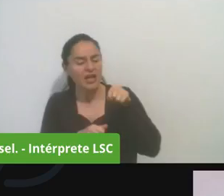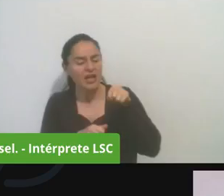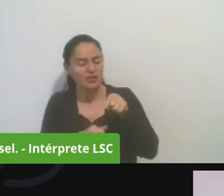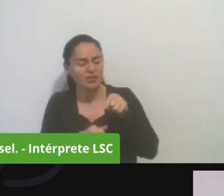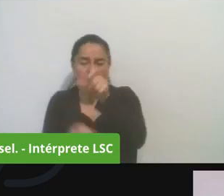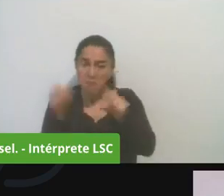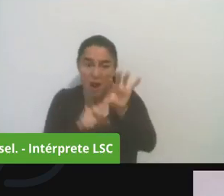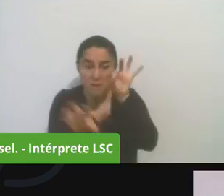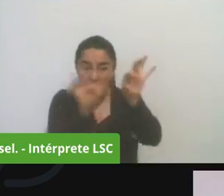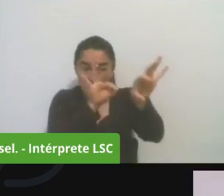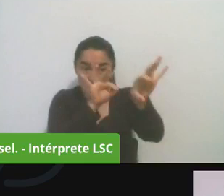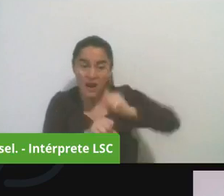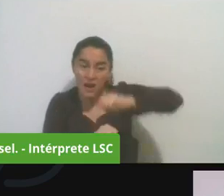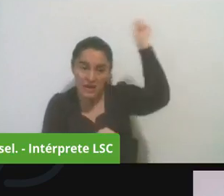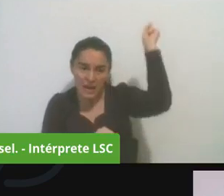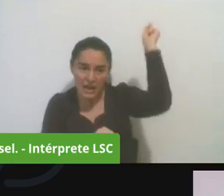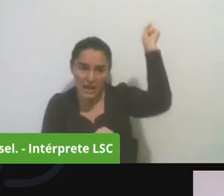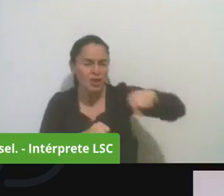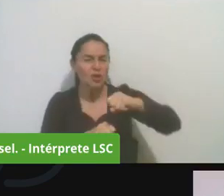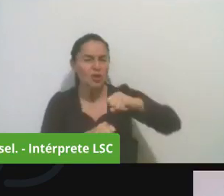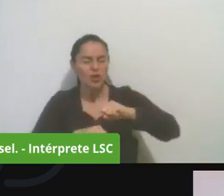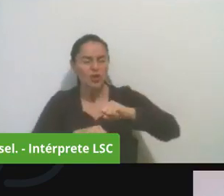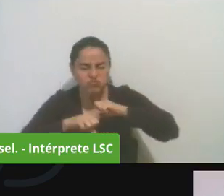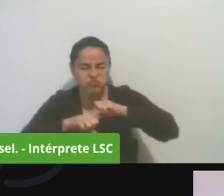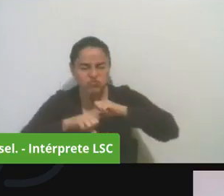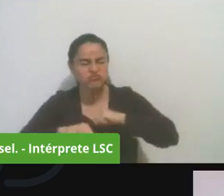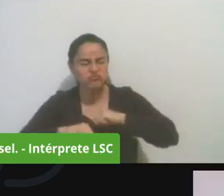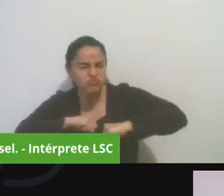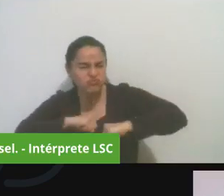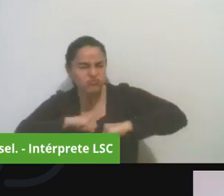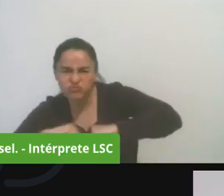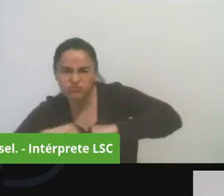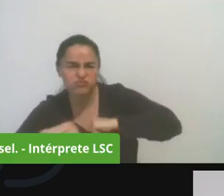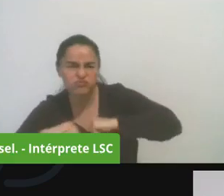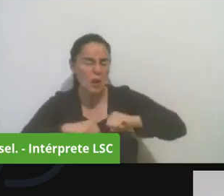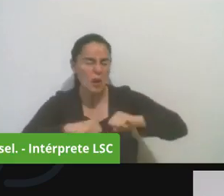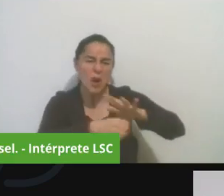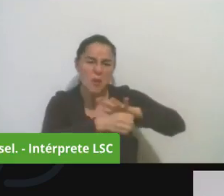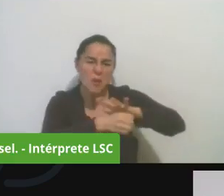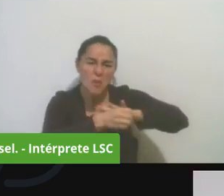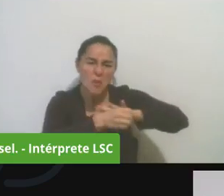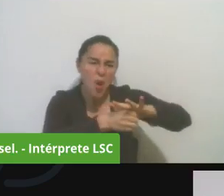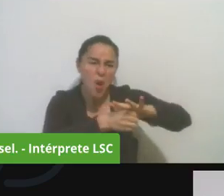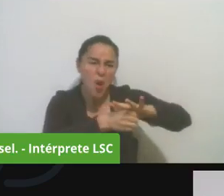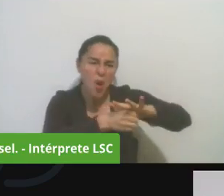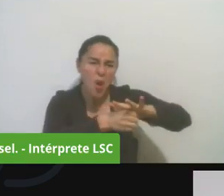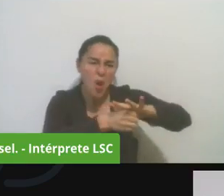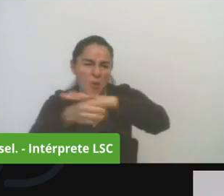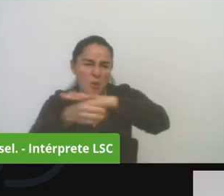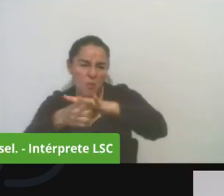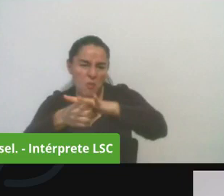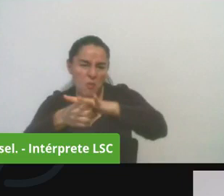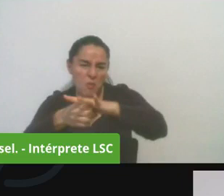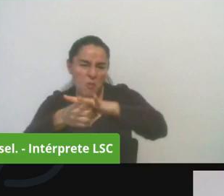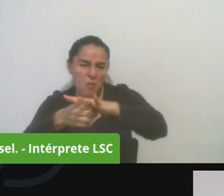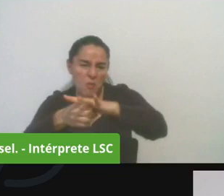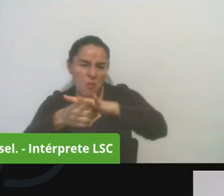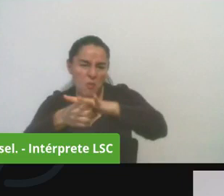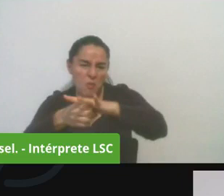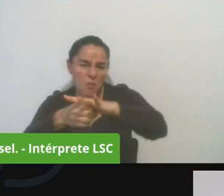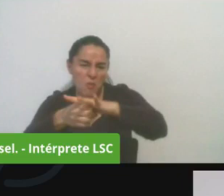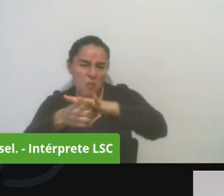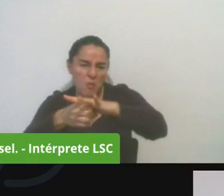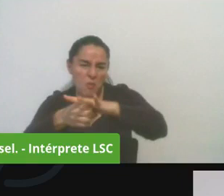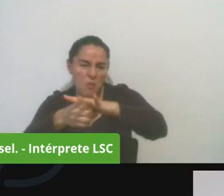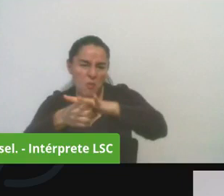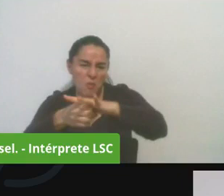incidencia de sus barrios en las decisiones del presupuesto participativo pero también la visión de observación electoral ustedes pueden reportar problemáticas que